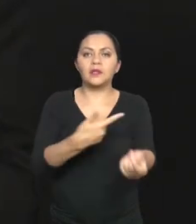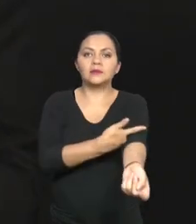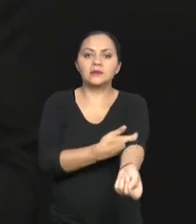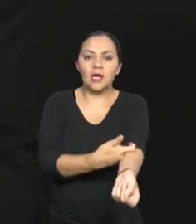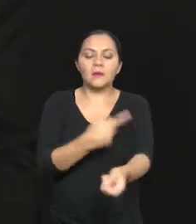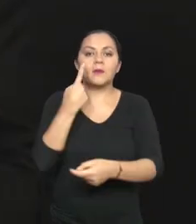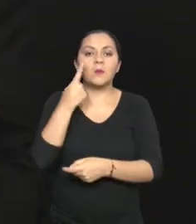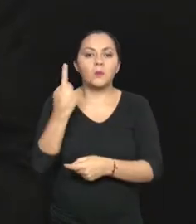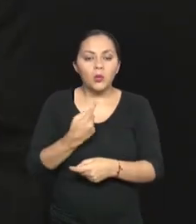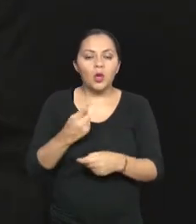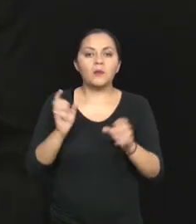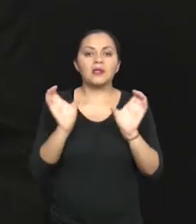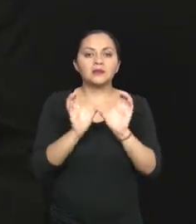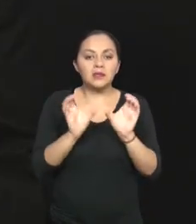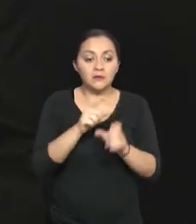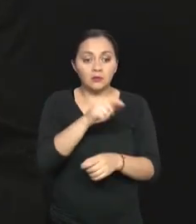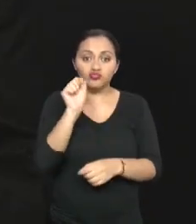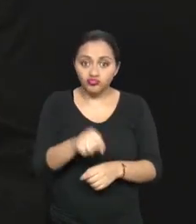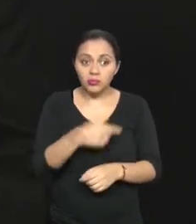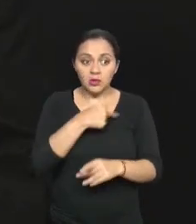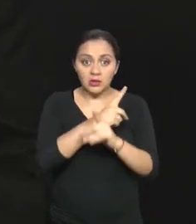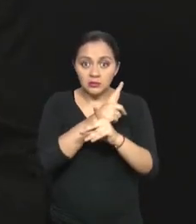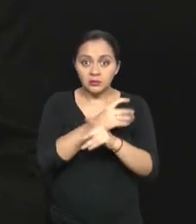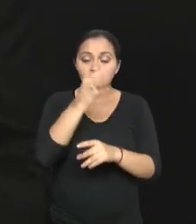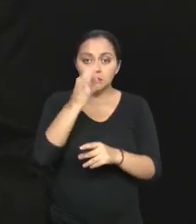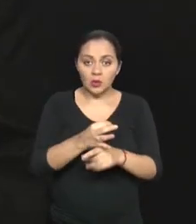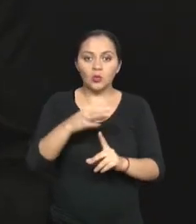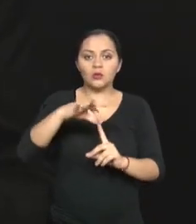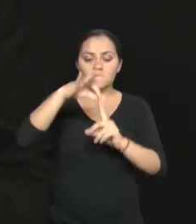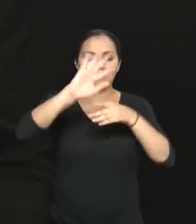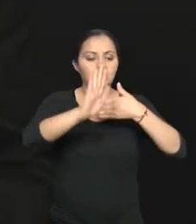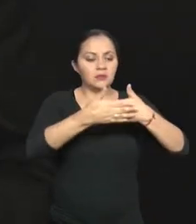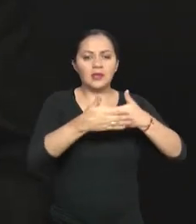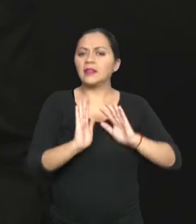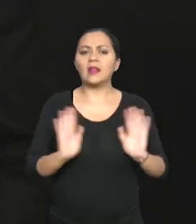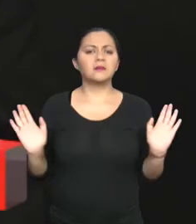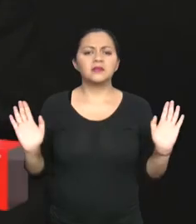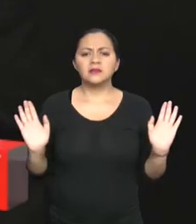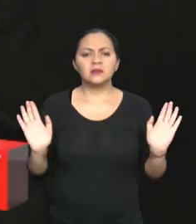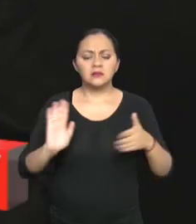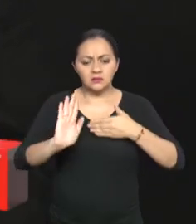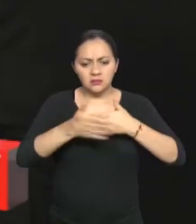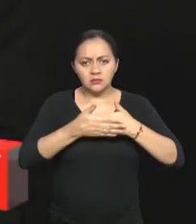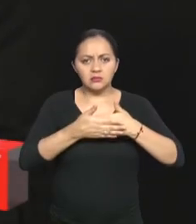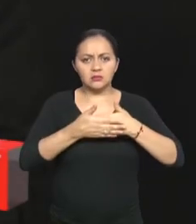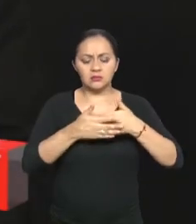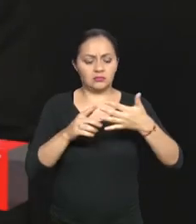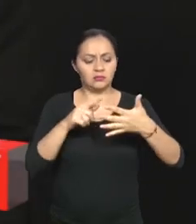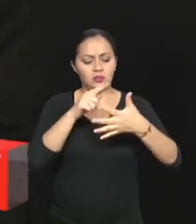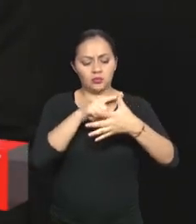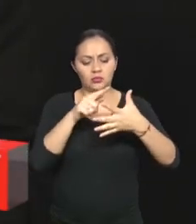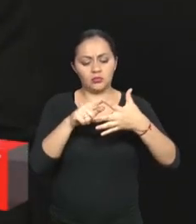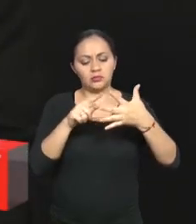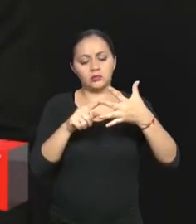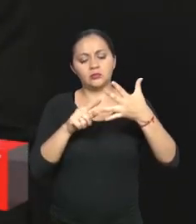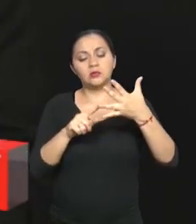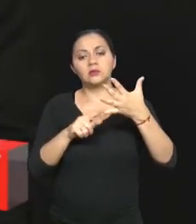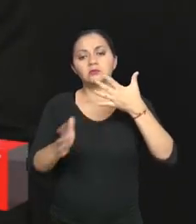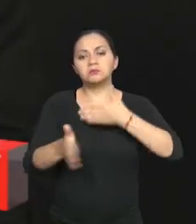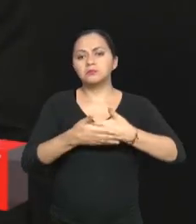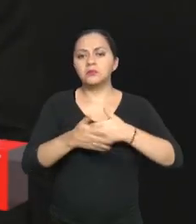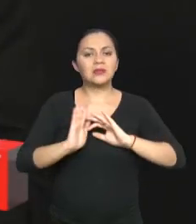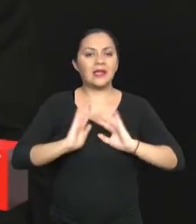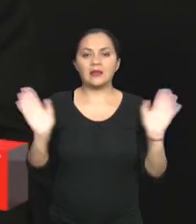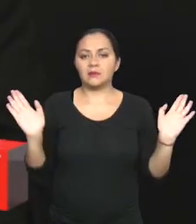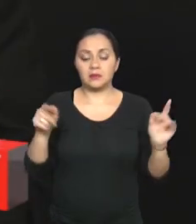los exámenes que, eso digo, vengan a hacer el sustento de dicho certificado. Eso básicamente sí lo estamos solicitando